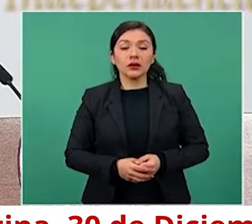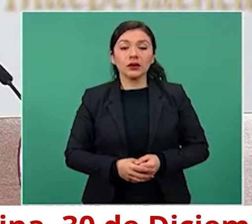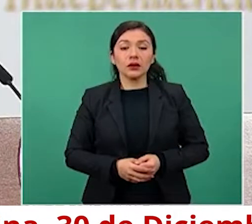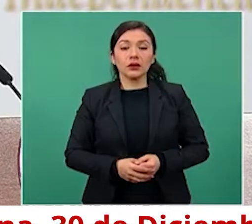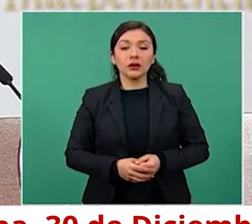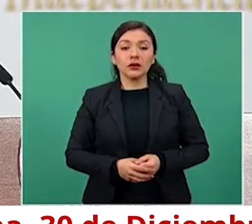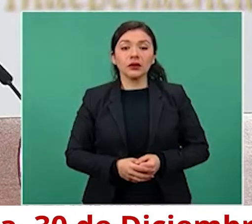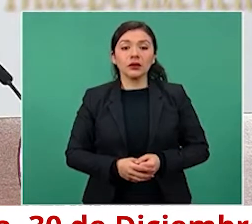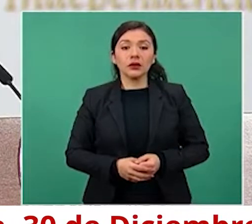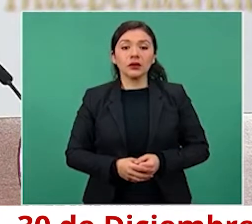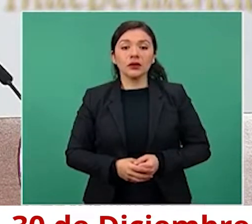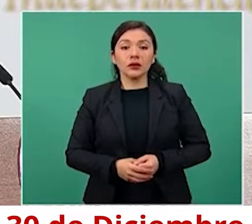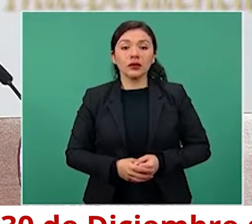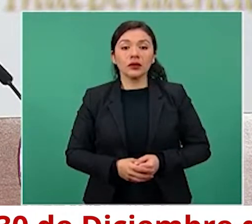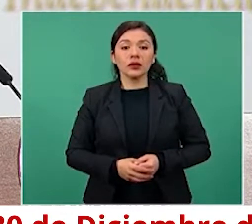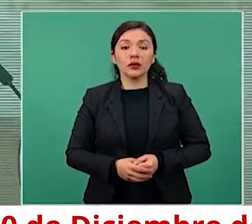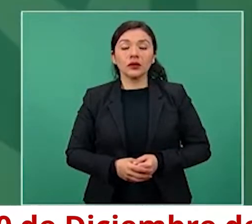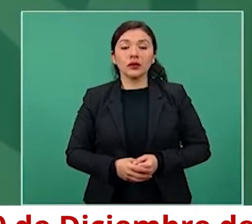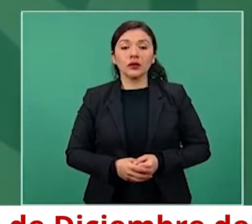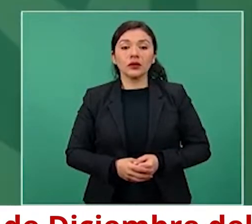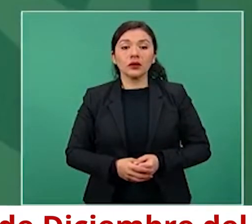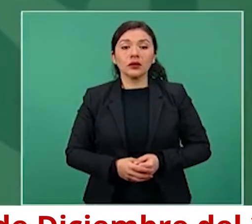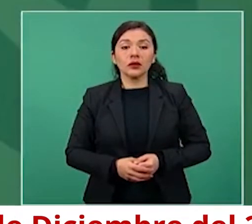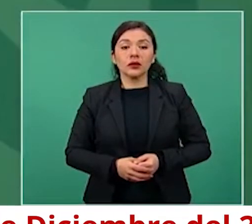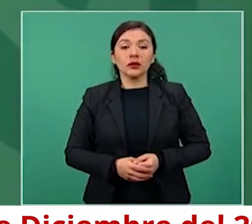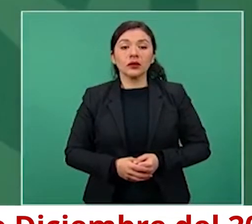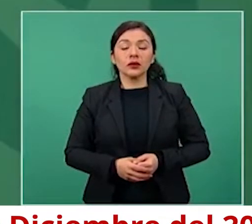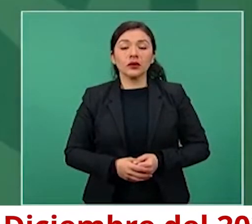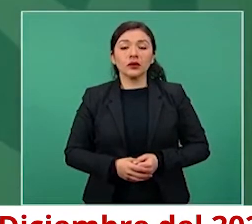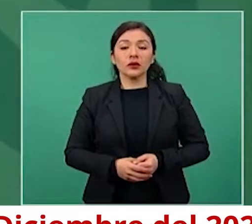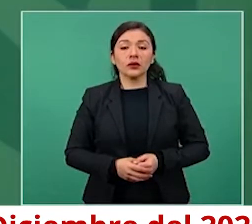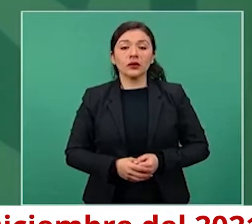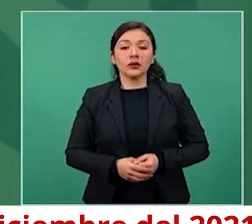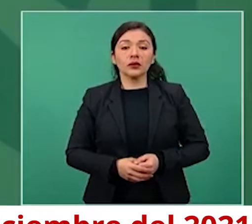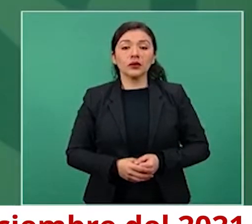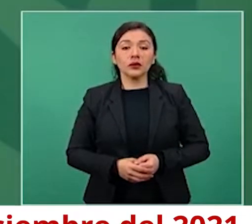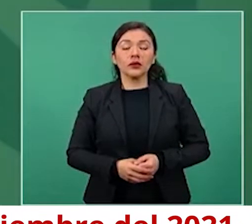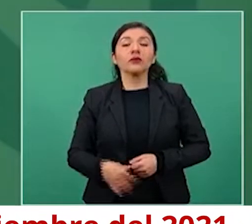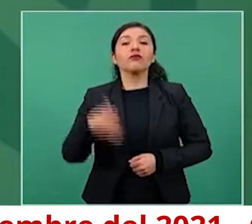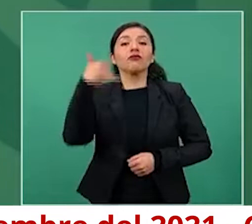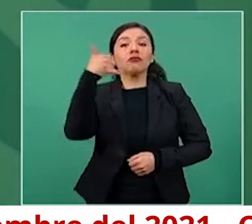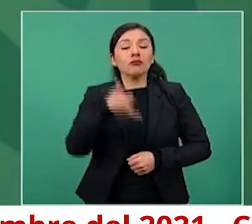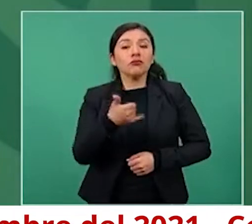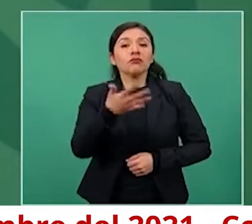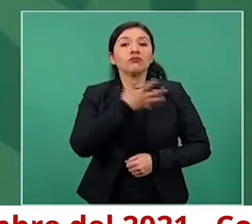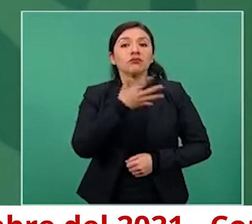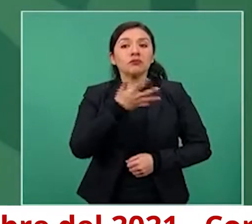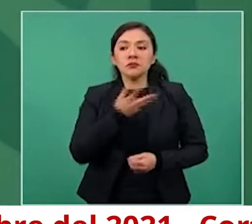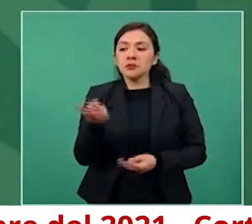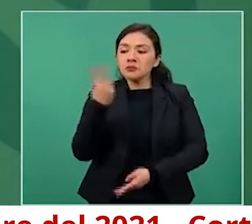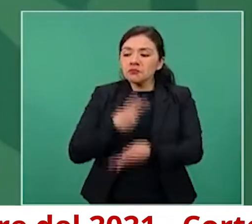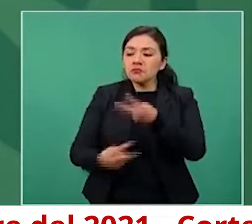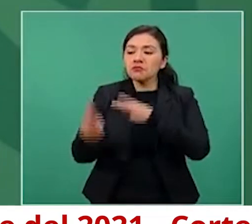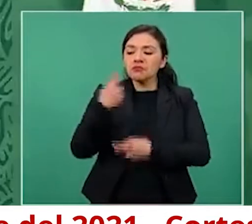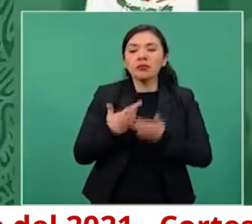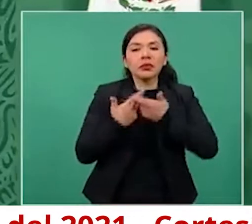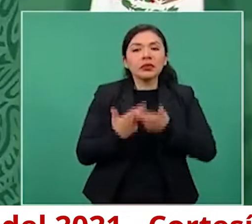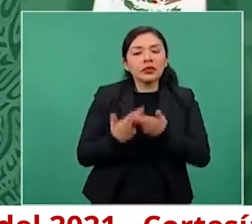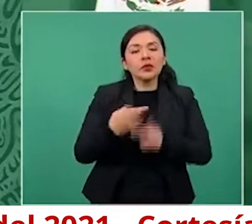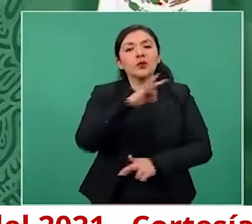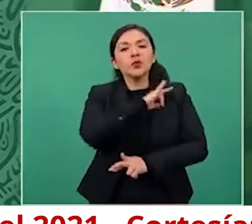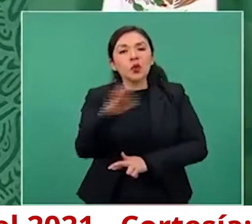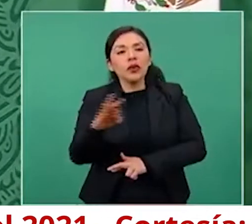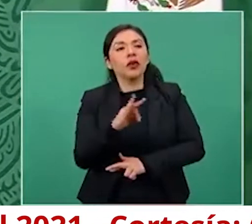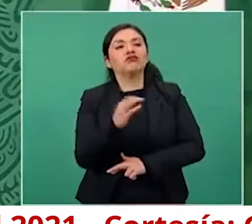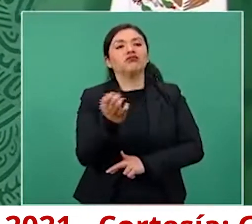el estudio, para la salud,